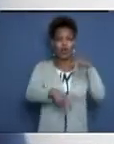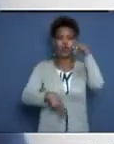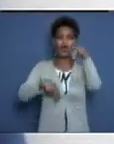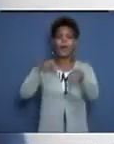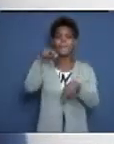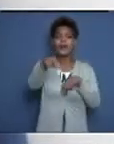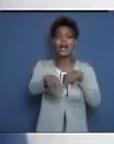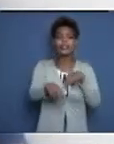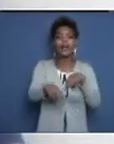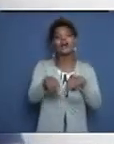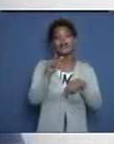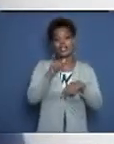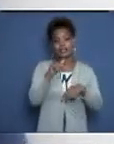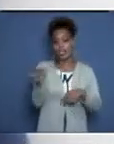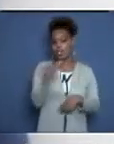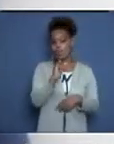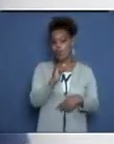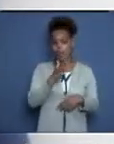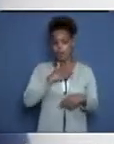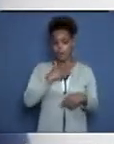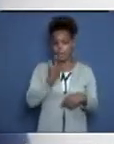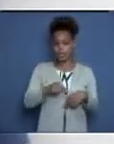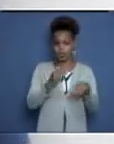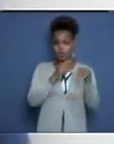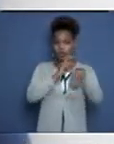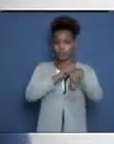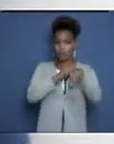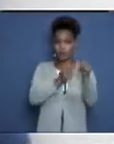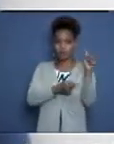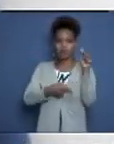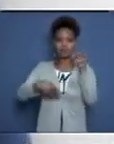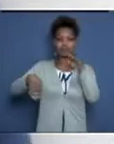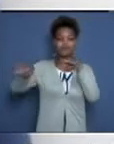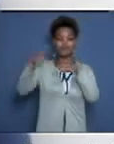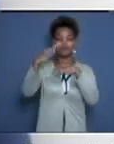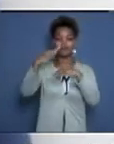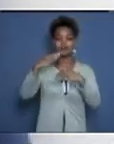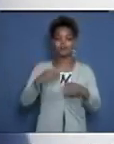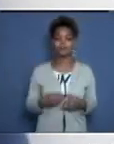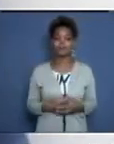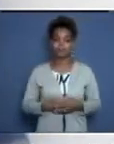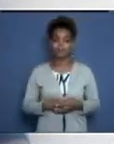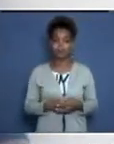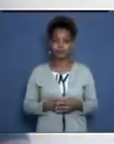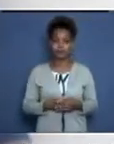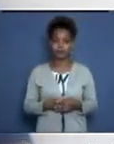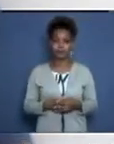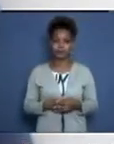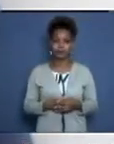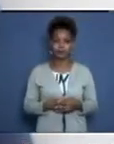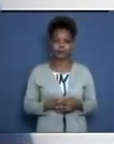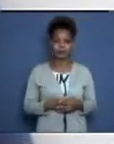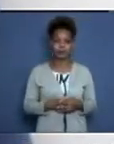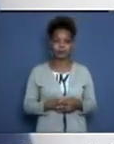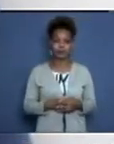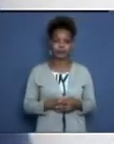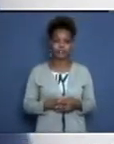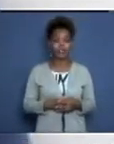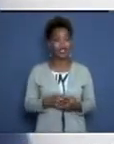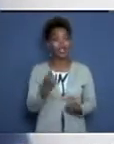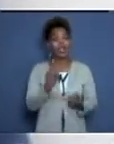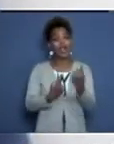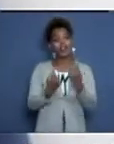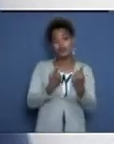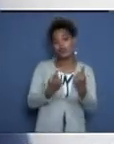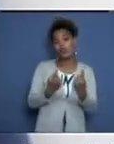bueno, la clasificación para la final del 4'400 femenino, me refiero al relevo. Quedan también algunos